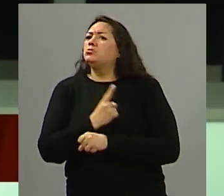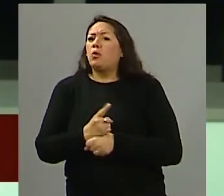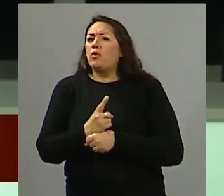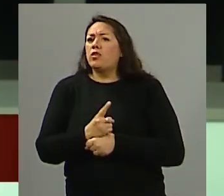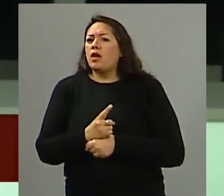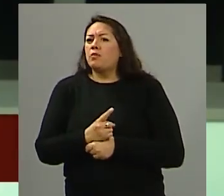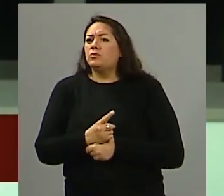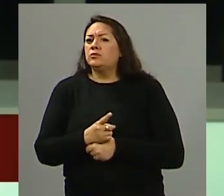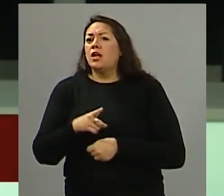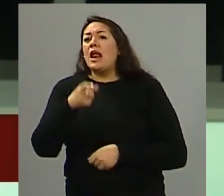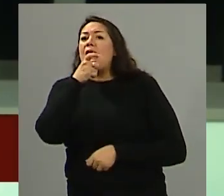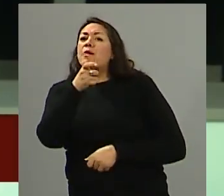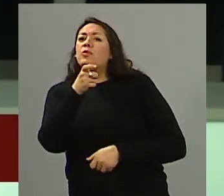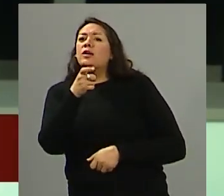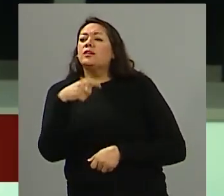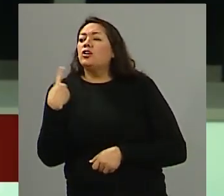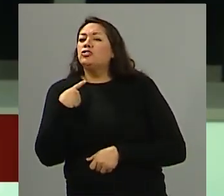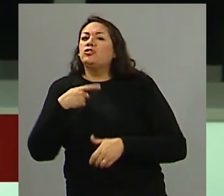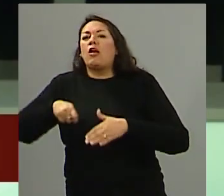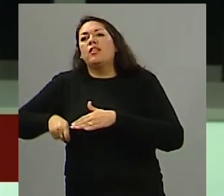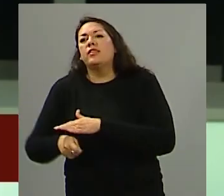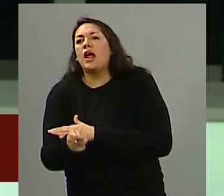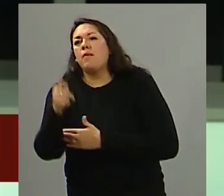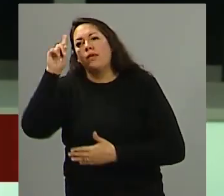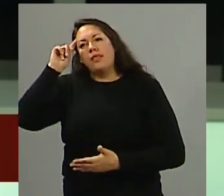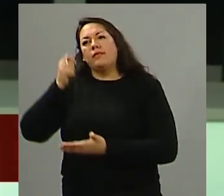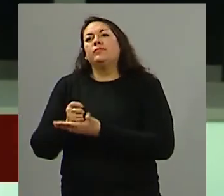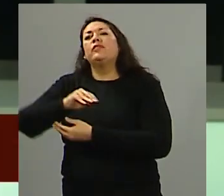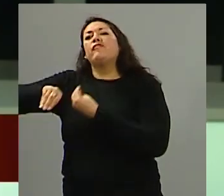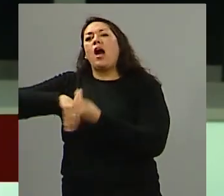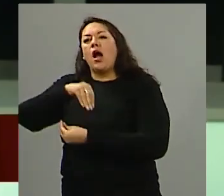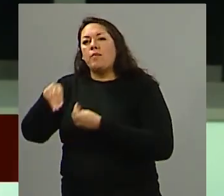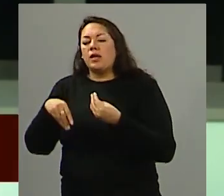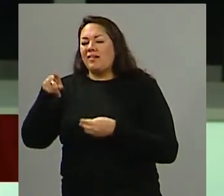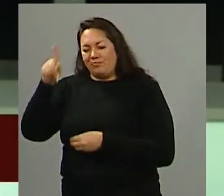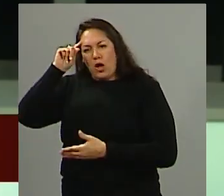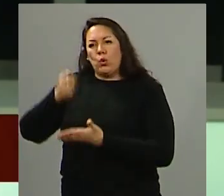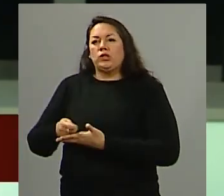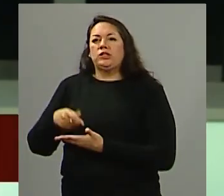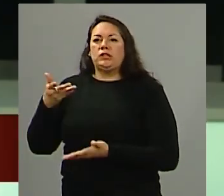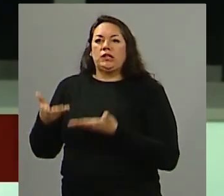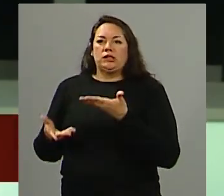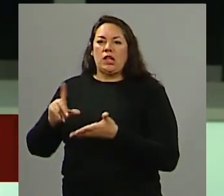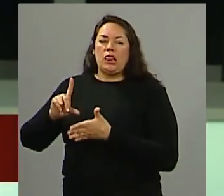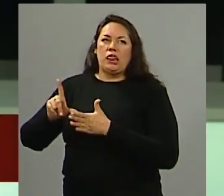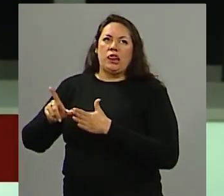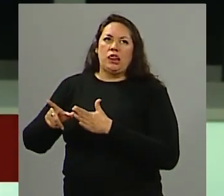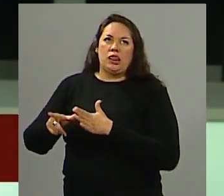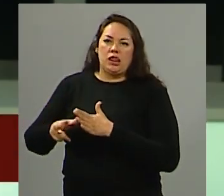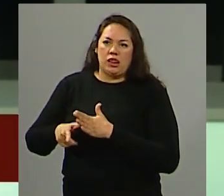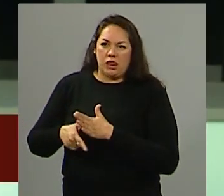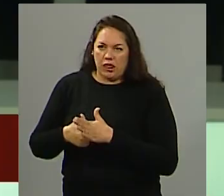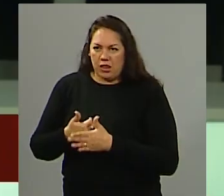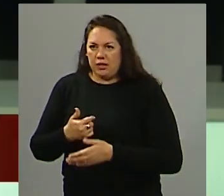sino por el contrario la respuesta era tramitarlo en la justicia de familia una justicia que de por sí todos conocemos que está bastante